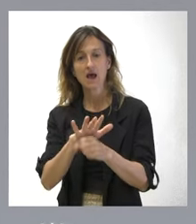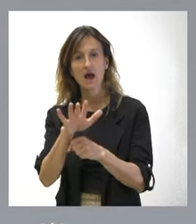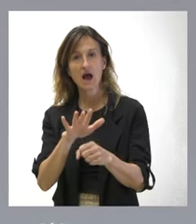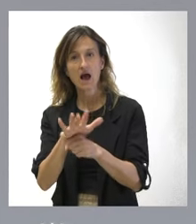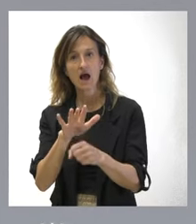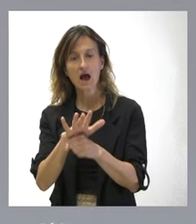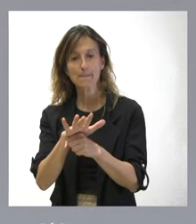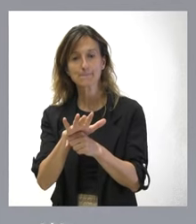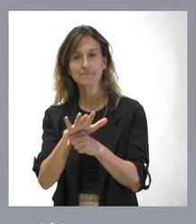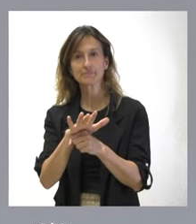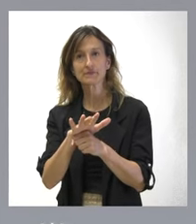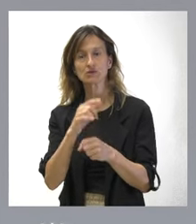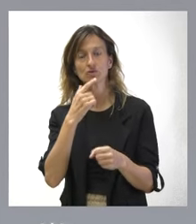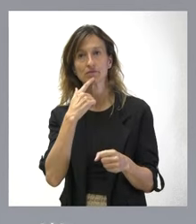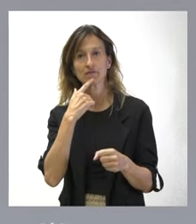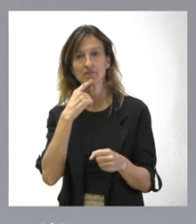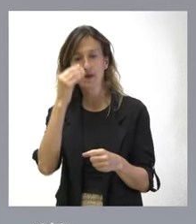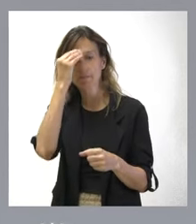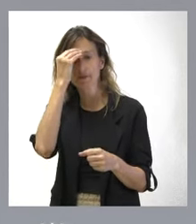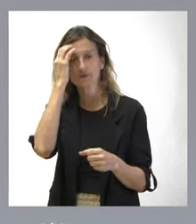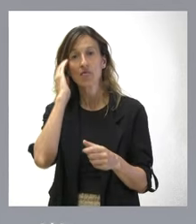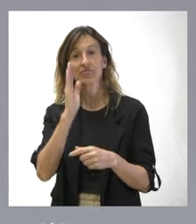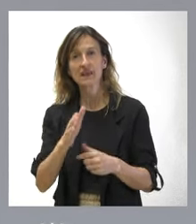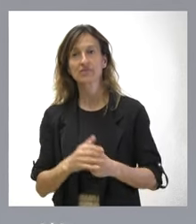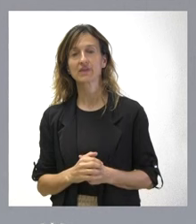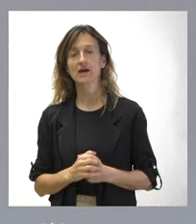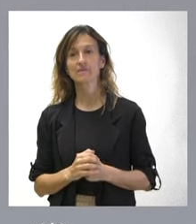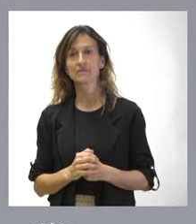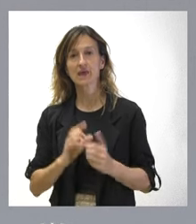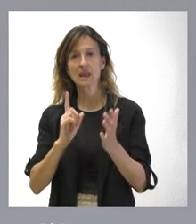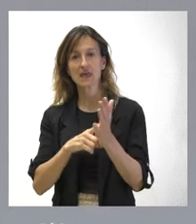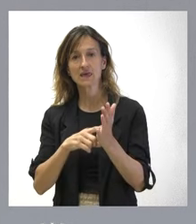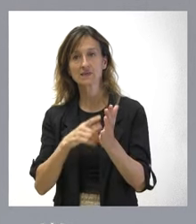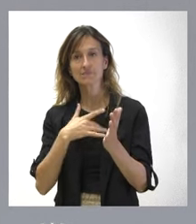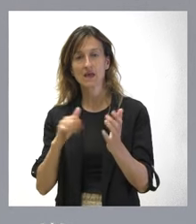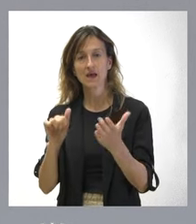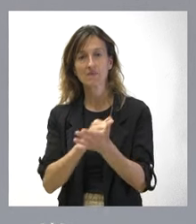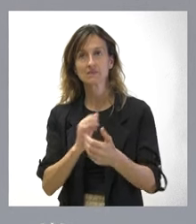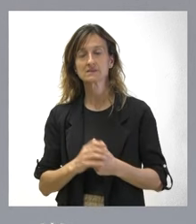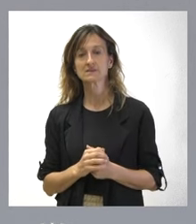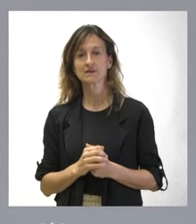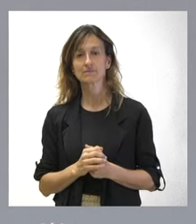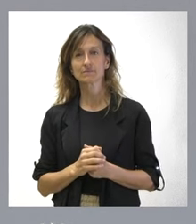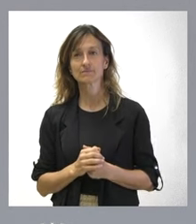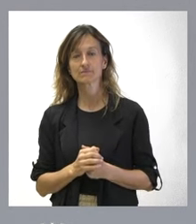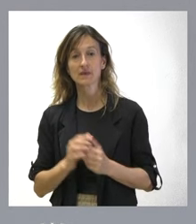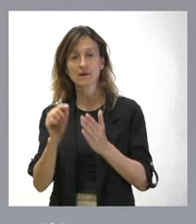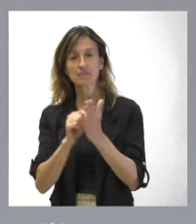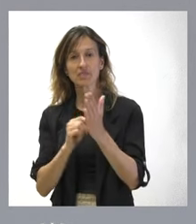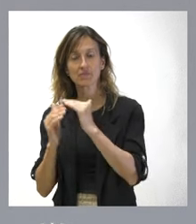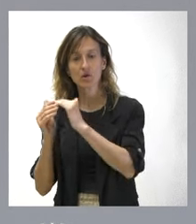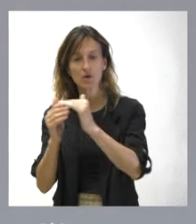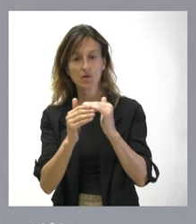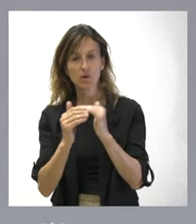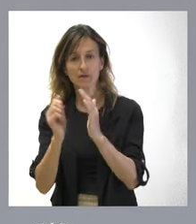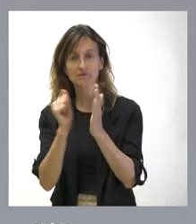subjetiva directa respecto a esa ley de amnistía, amparados en el principio de igualdad que recoge el